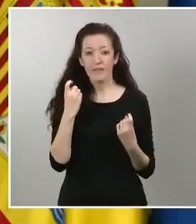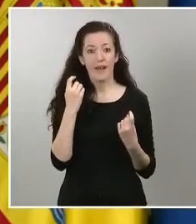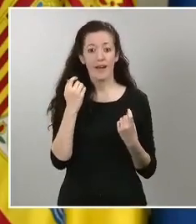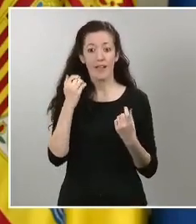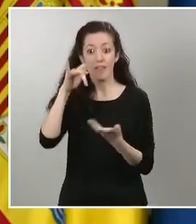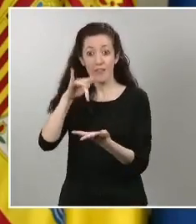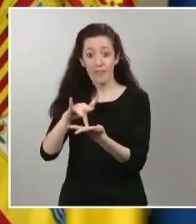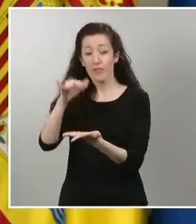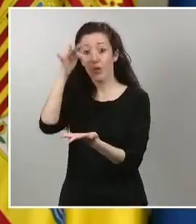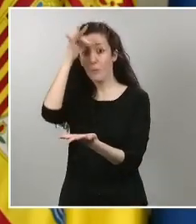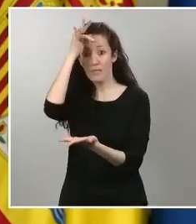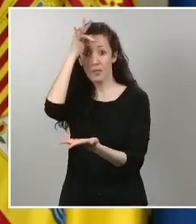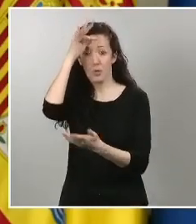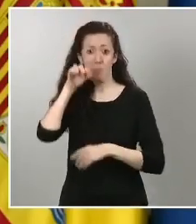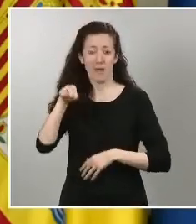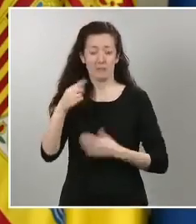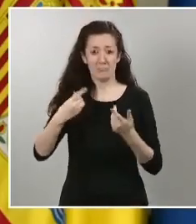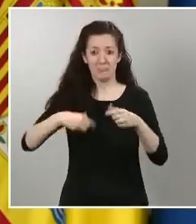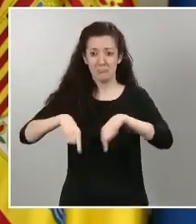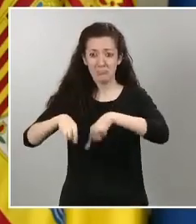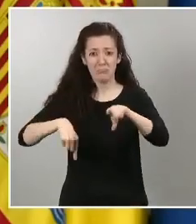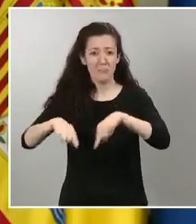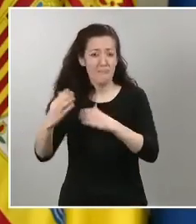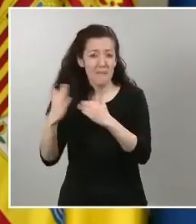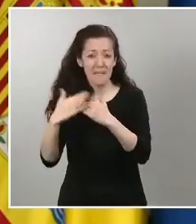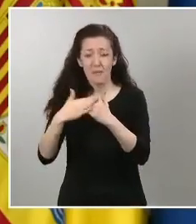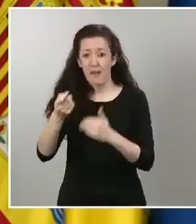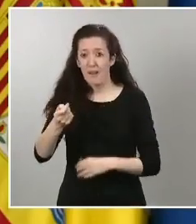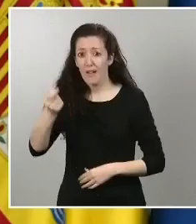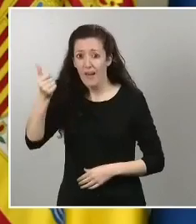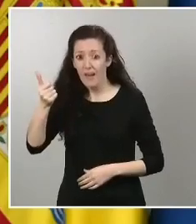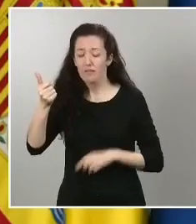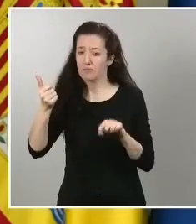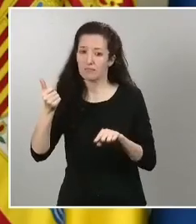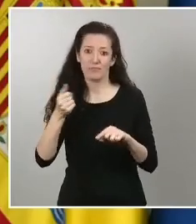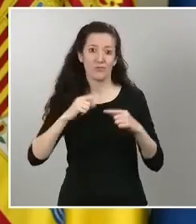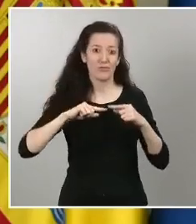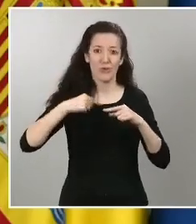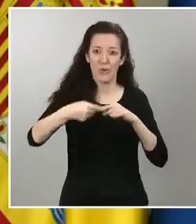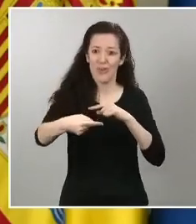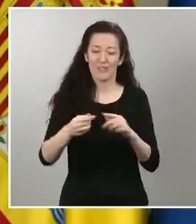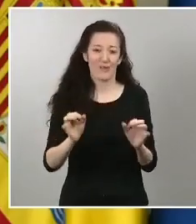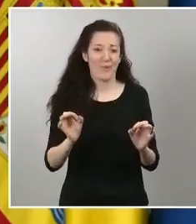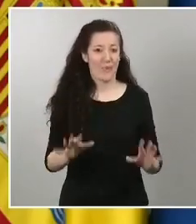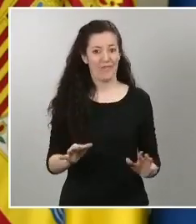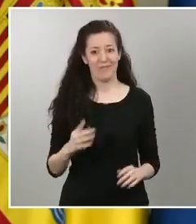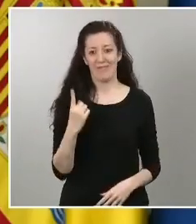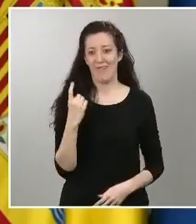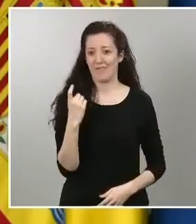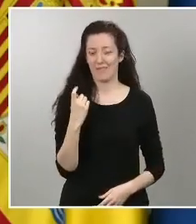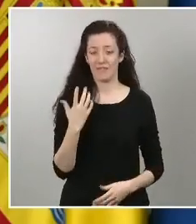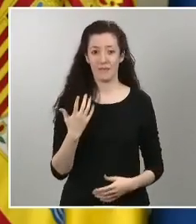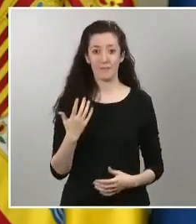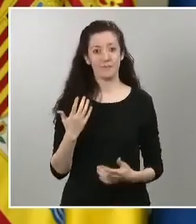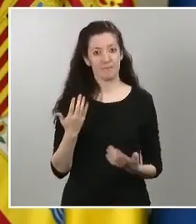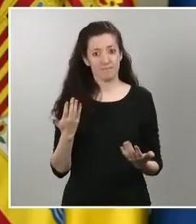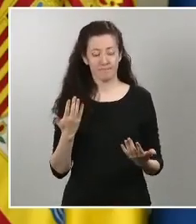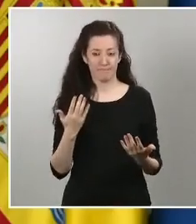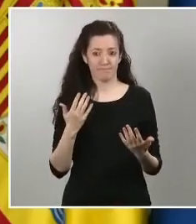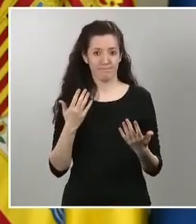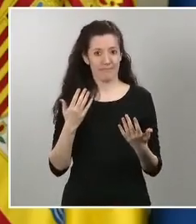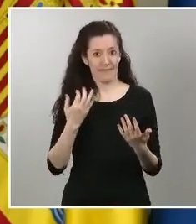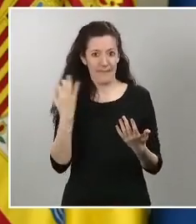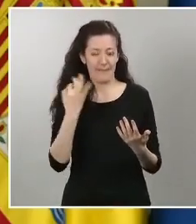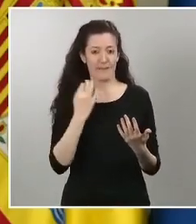en estos días de Semana Santa para poder hacerlo si me permiten con una mayor facilidad también quiero